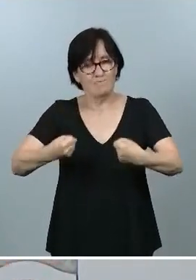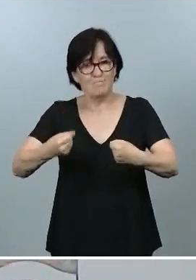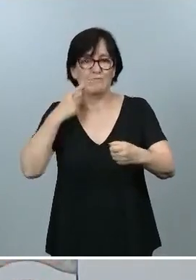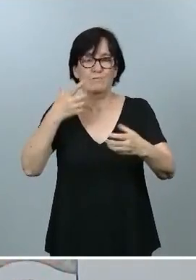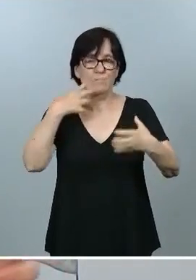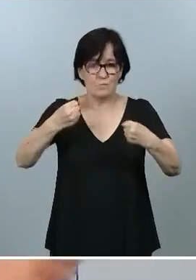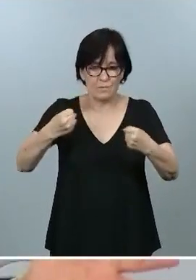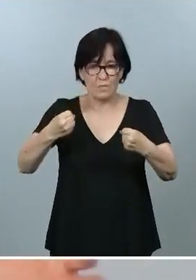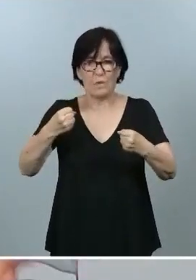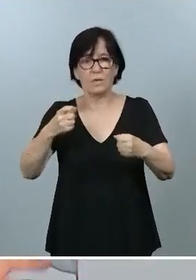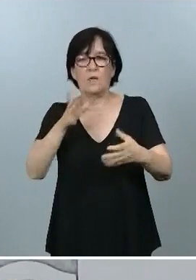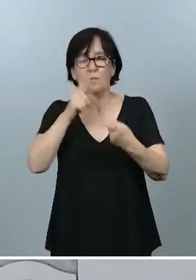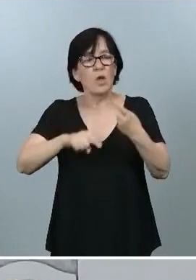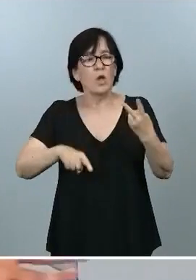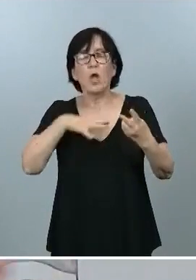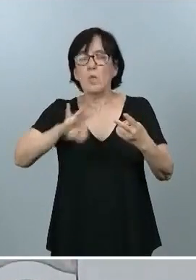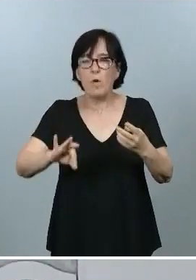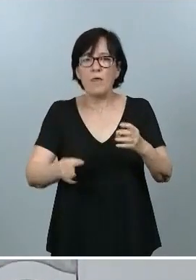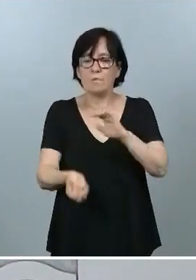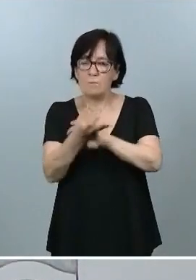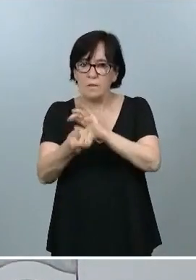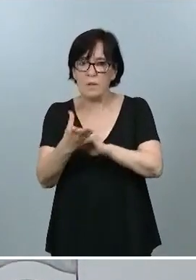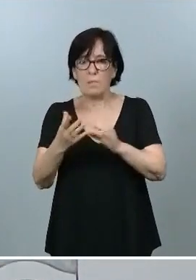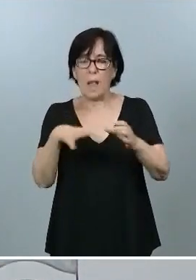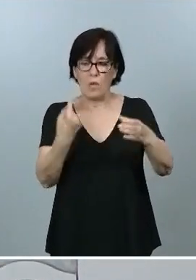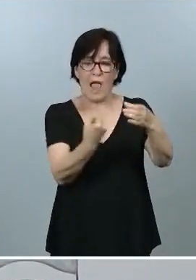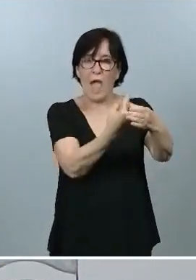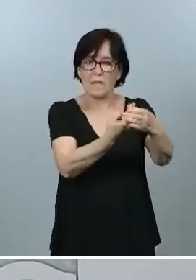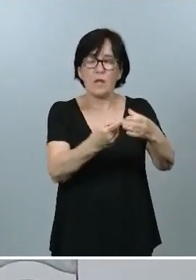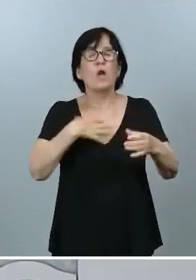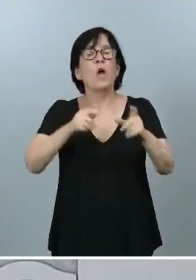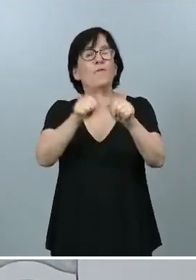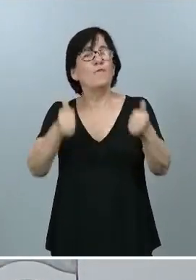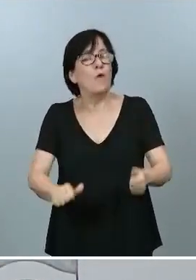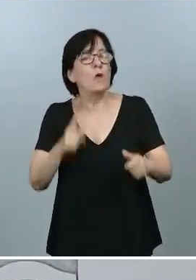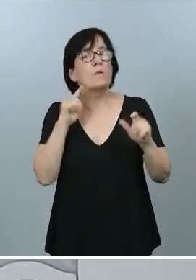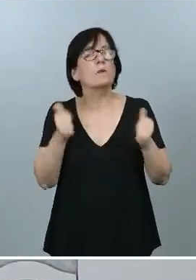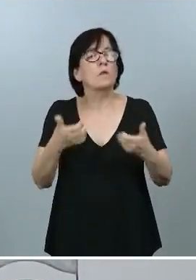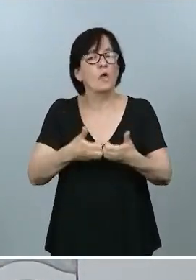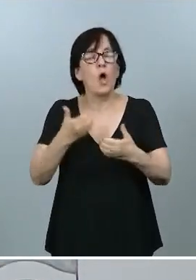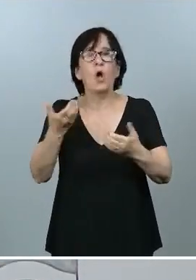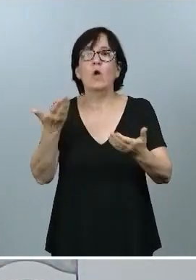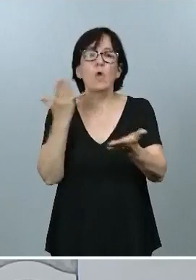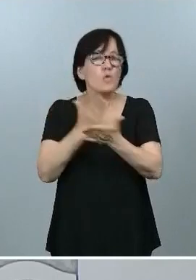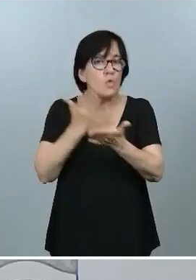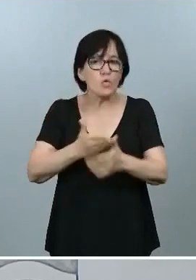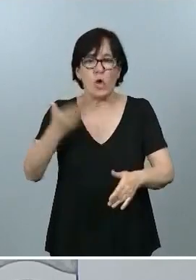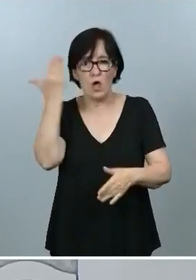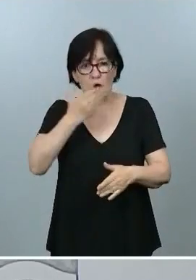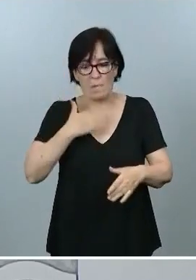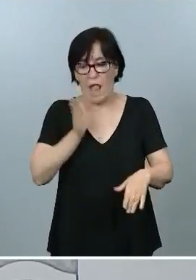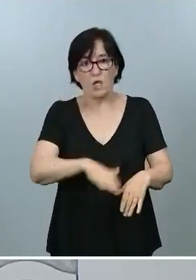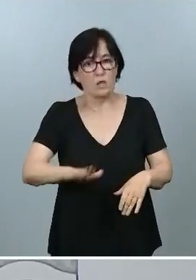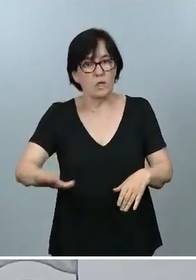los casos que se puedan producir para poder aislarlo, de qué manera ponemos en marcha el nuevo curso escolar para que nuestros niños puedan